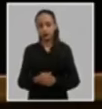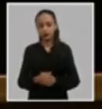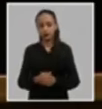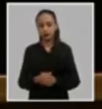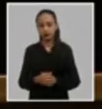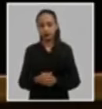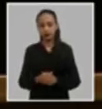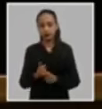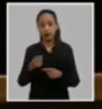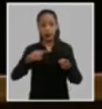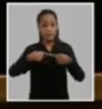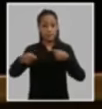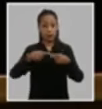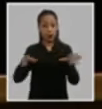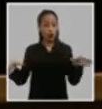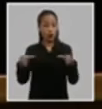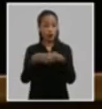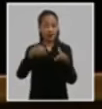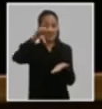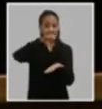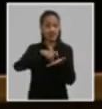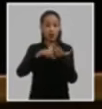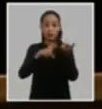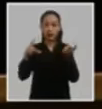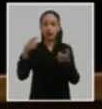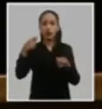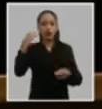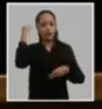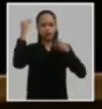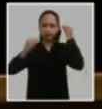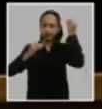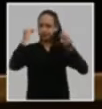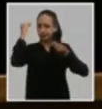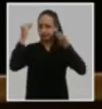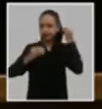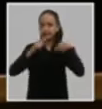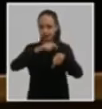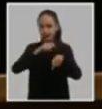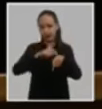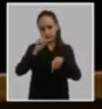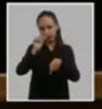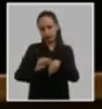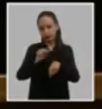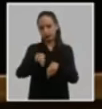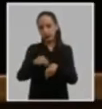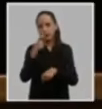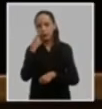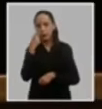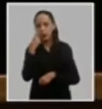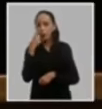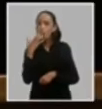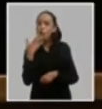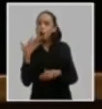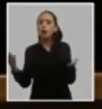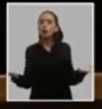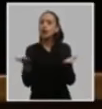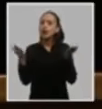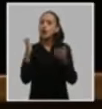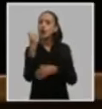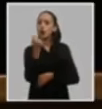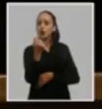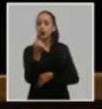comité central del partido analizar con la periodicidad requerida la marcha del desempeño de la economía la